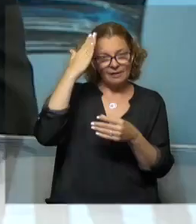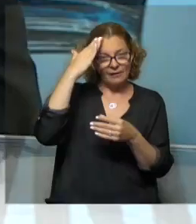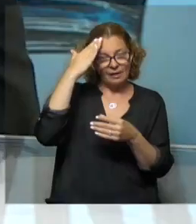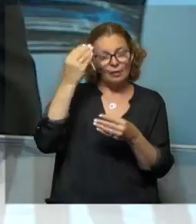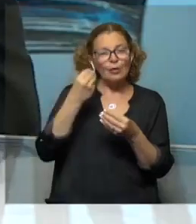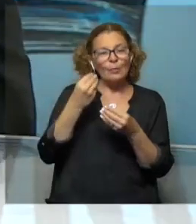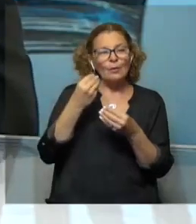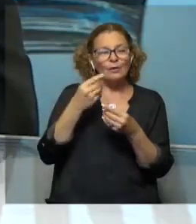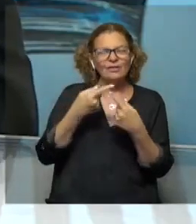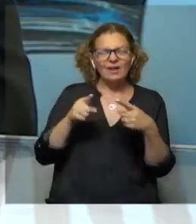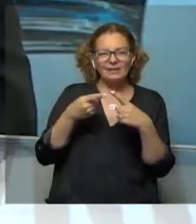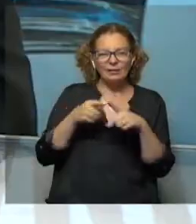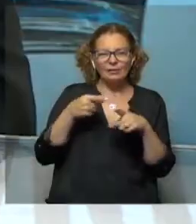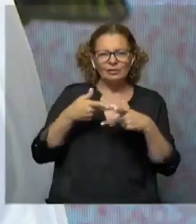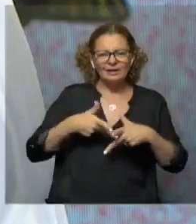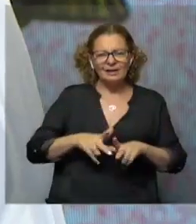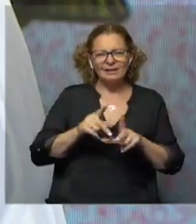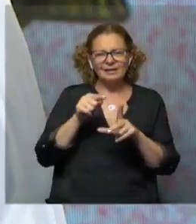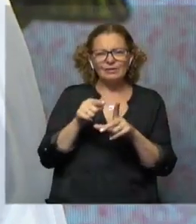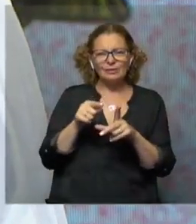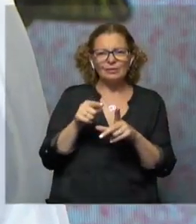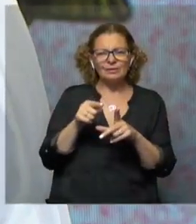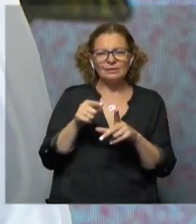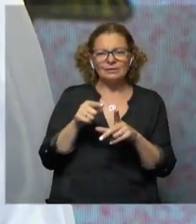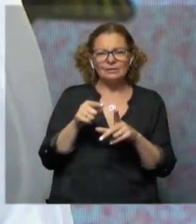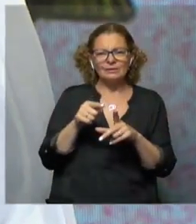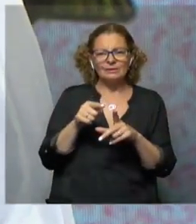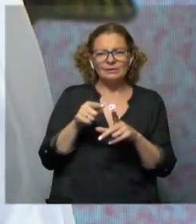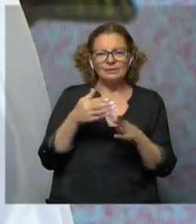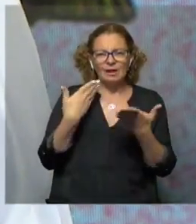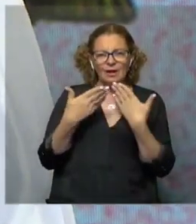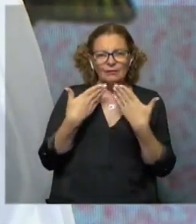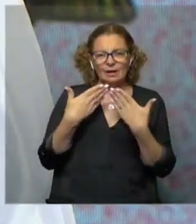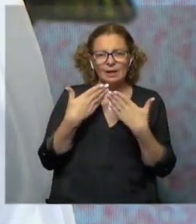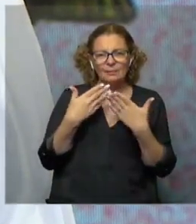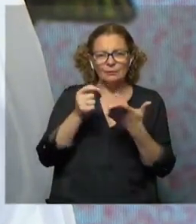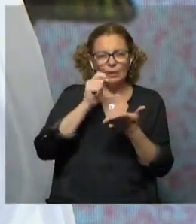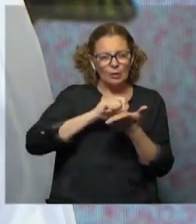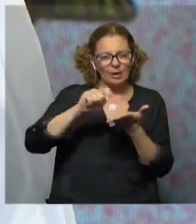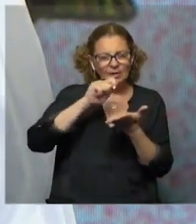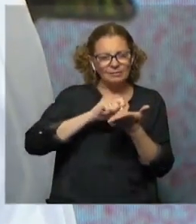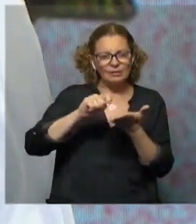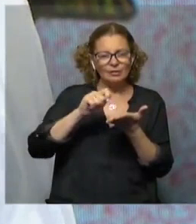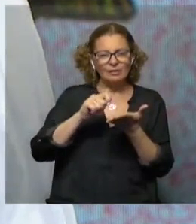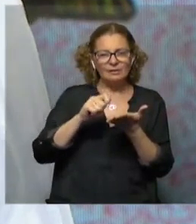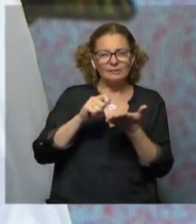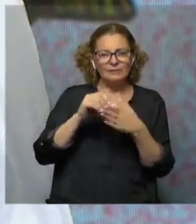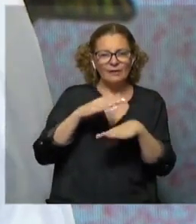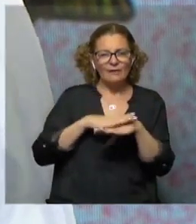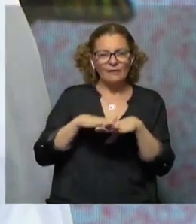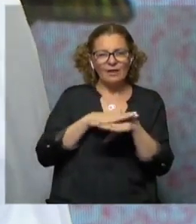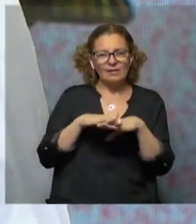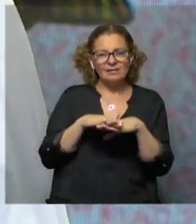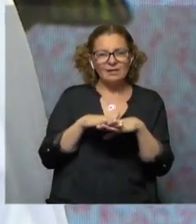cómo funcionan las cosas. ¿De dónde nace eso? Bueno, nace de una conversación con la editorial basado